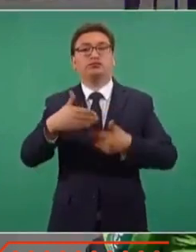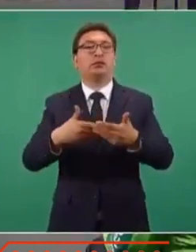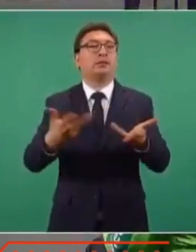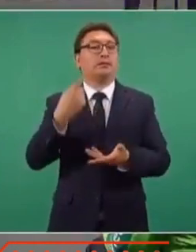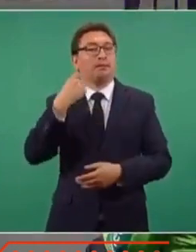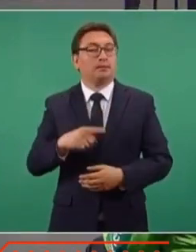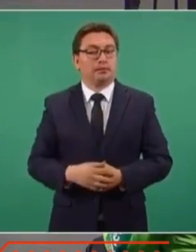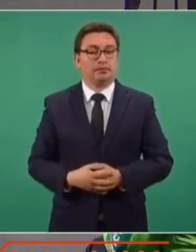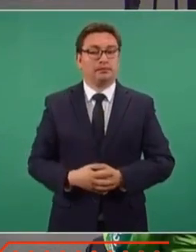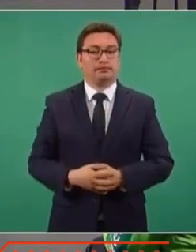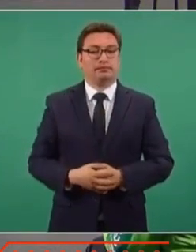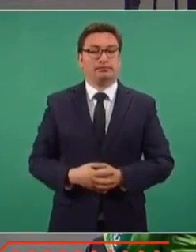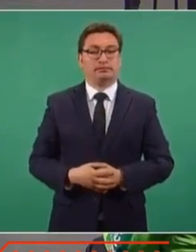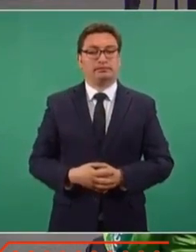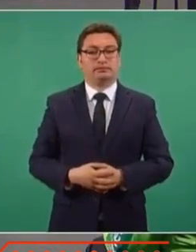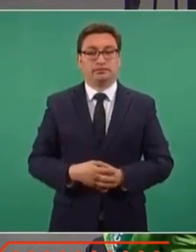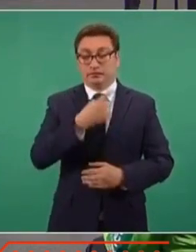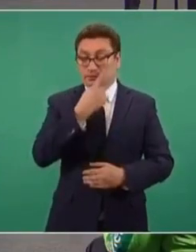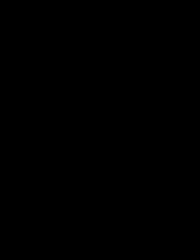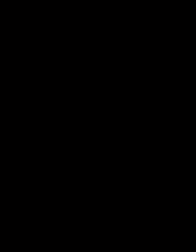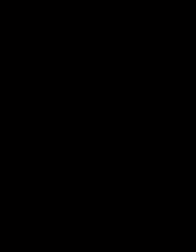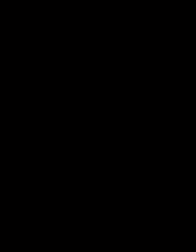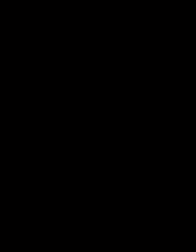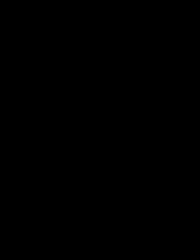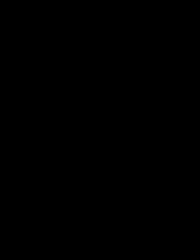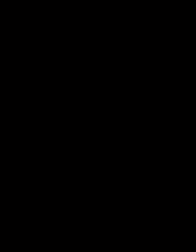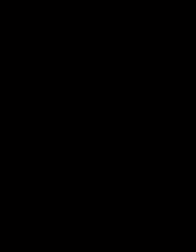para impedir la democracia. ¡Gracias! ¡Gracias! Gracias. Gracias.